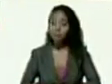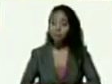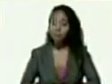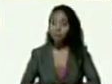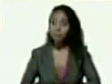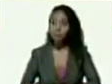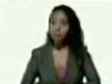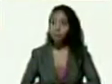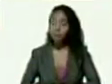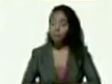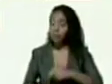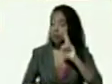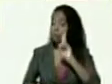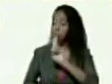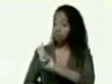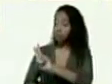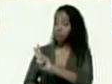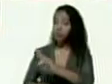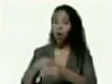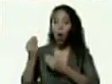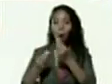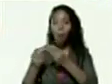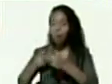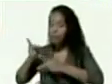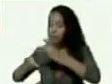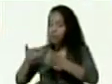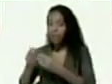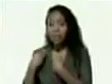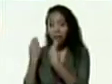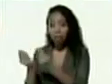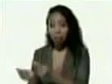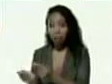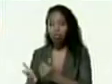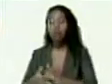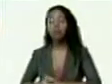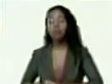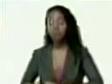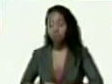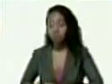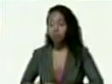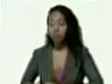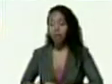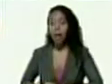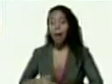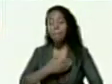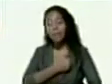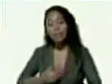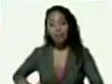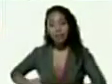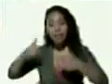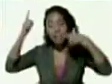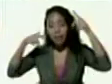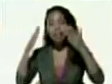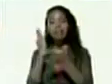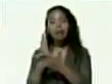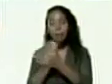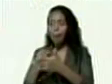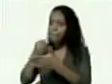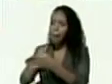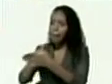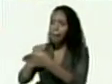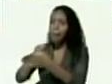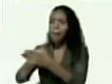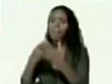y fíjense ustedes como los procesos se van dando comandante Chávez siempre nos insistió mucho mucho mucho